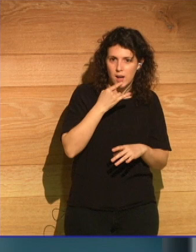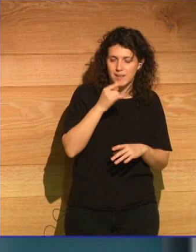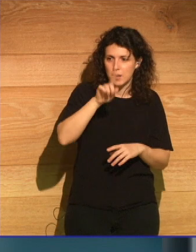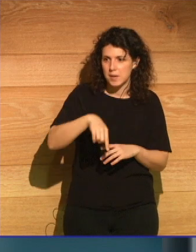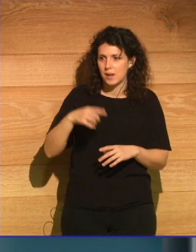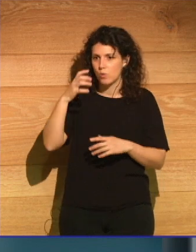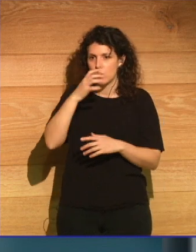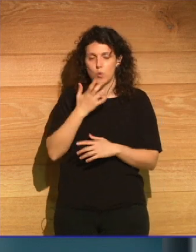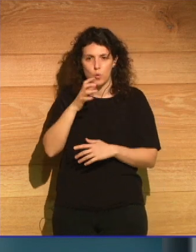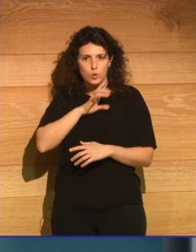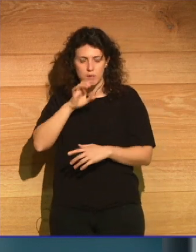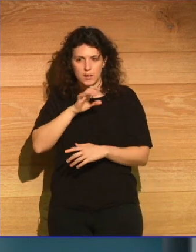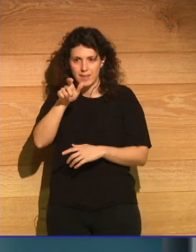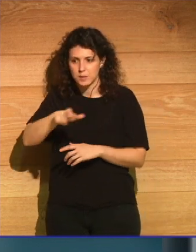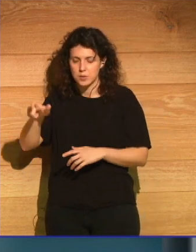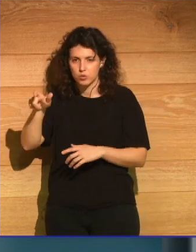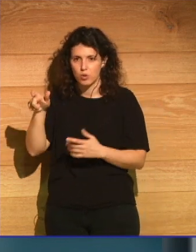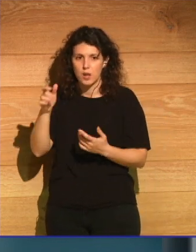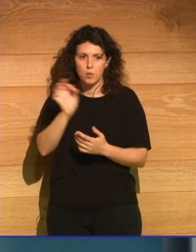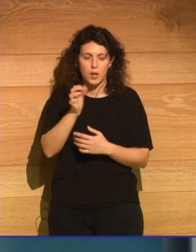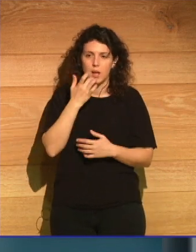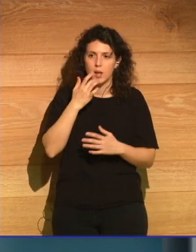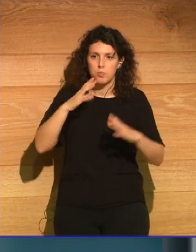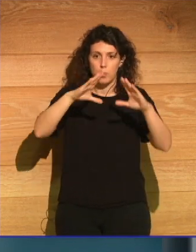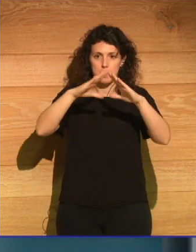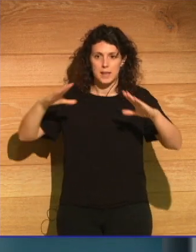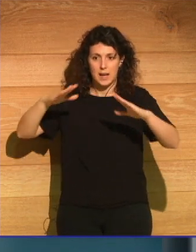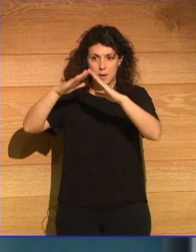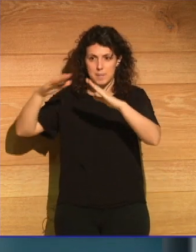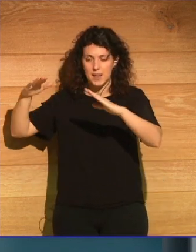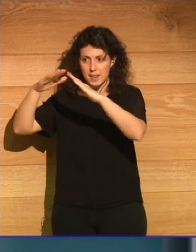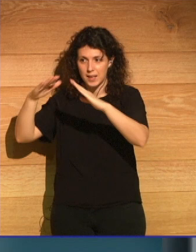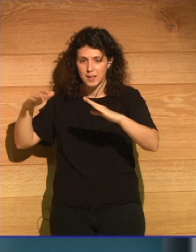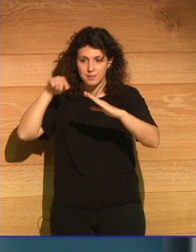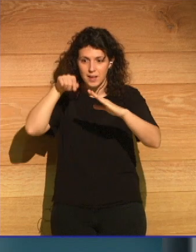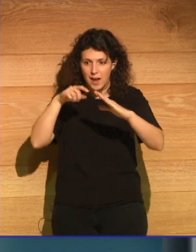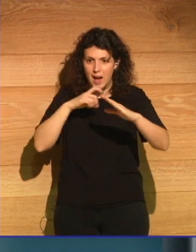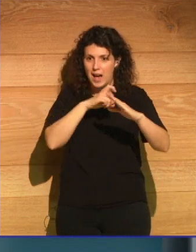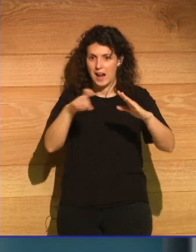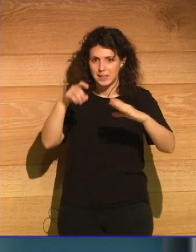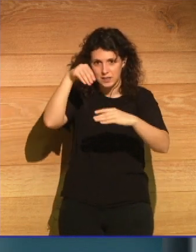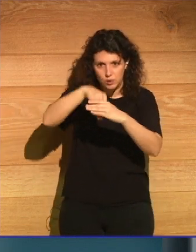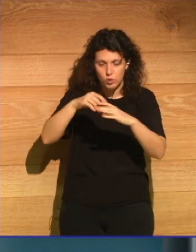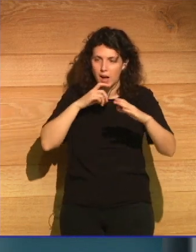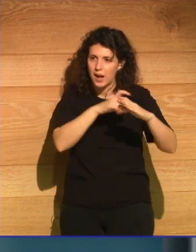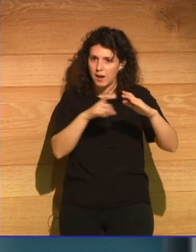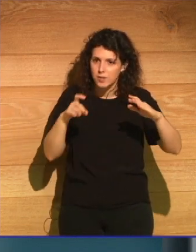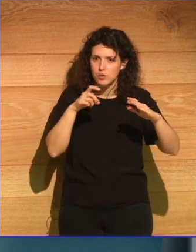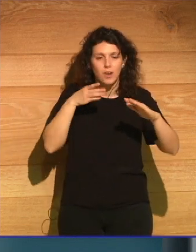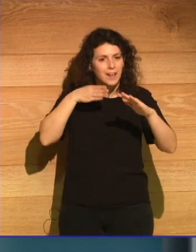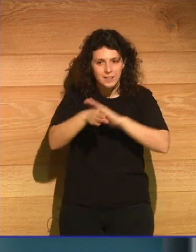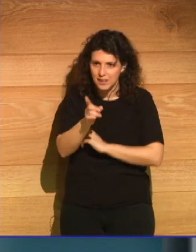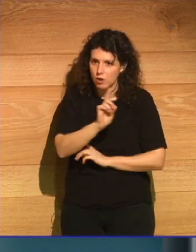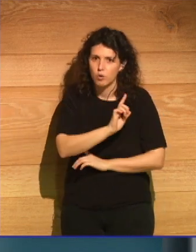las pirámides, por poner un ejemplo, estaban cubiertas de alertas de por favor no entrar